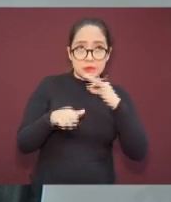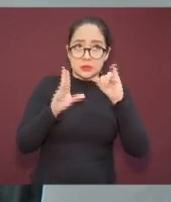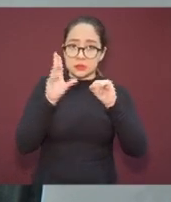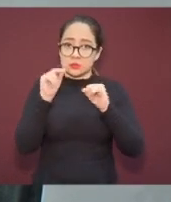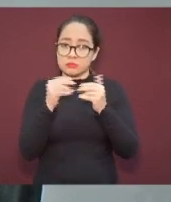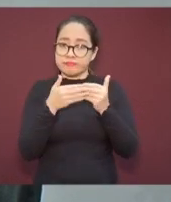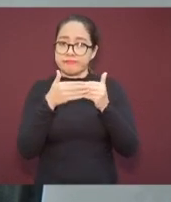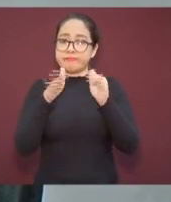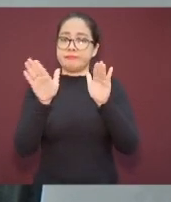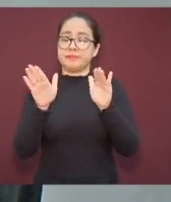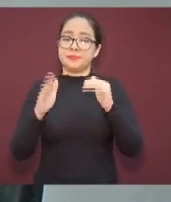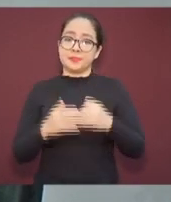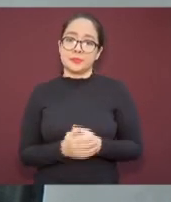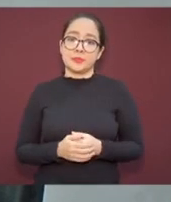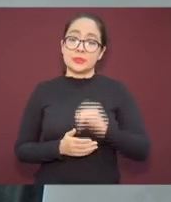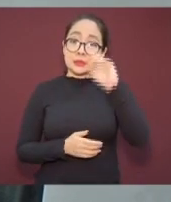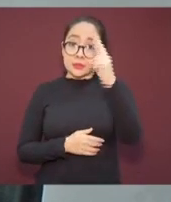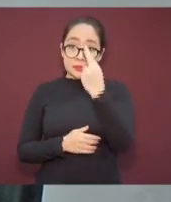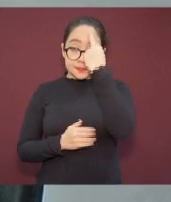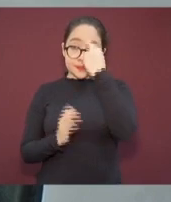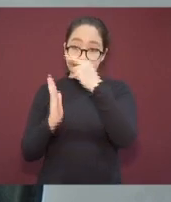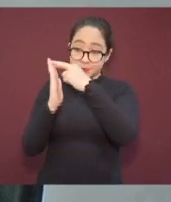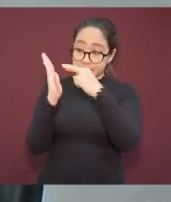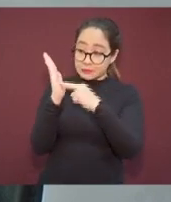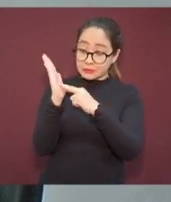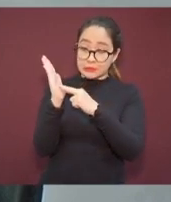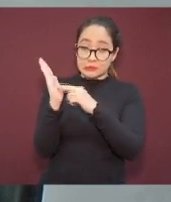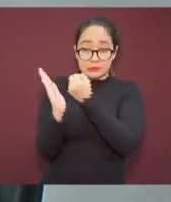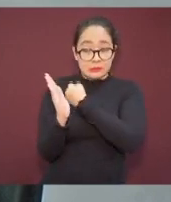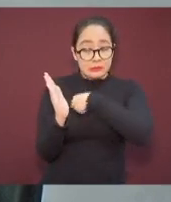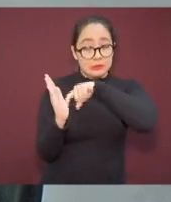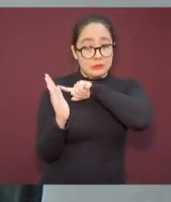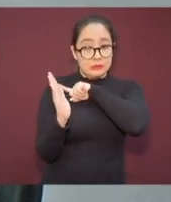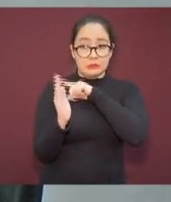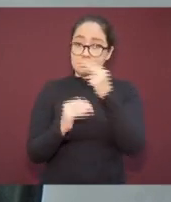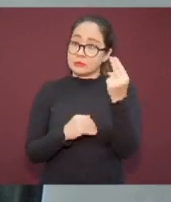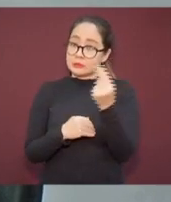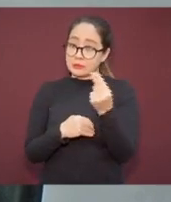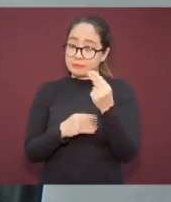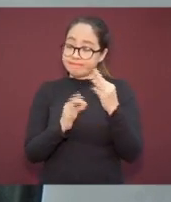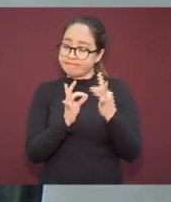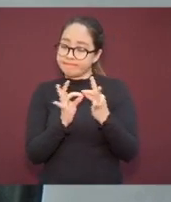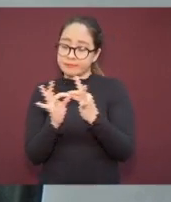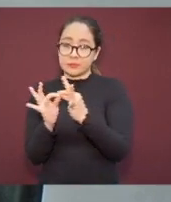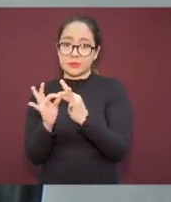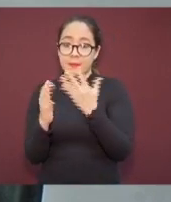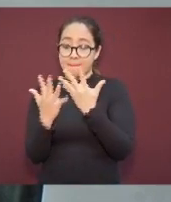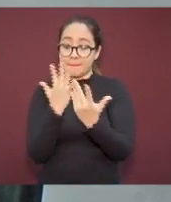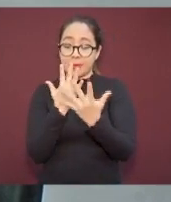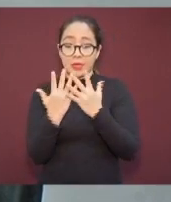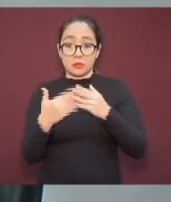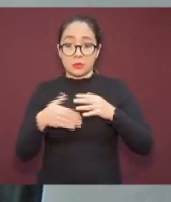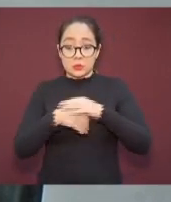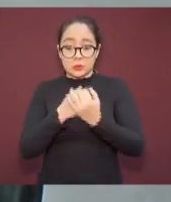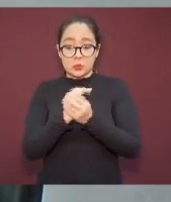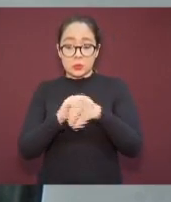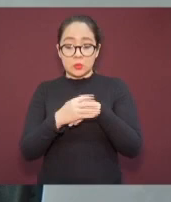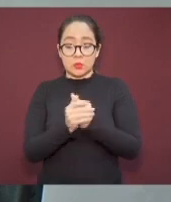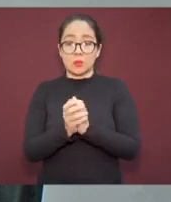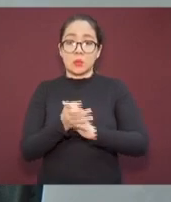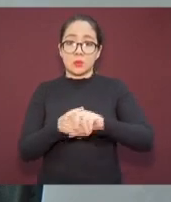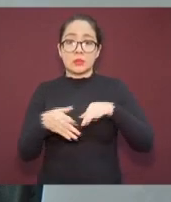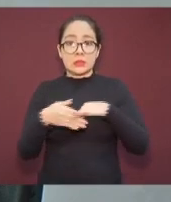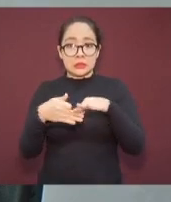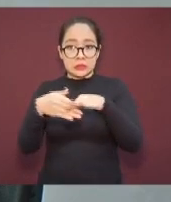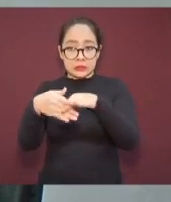No olviden las medidas de higiene que tienen que seguir de forma intensiva. Lavado frecuente de manos, no saludar de